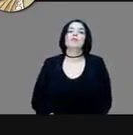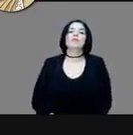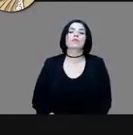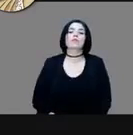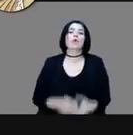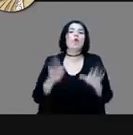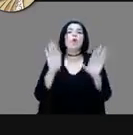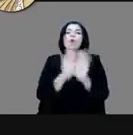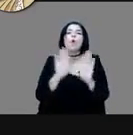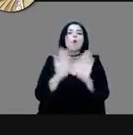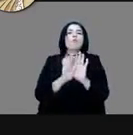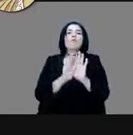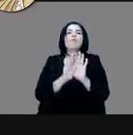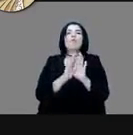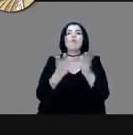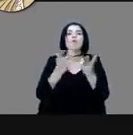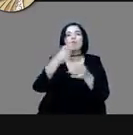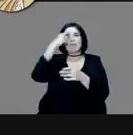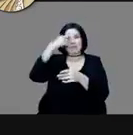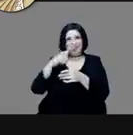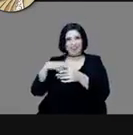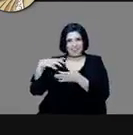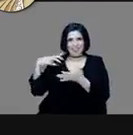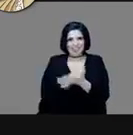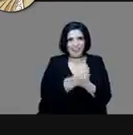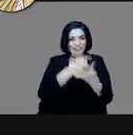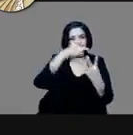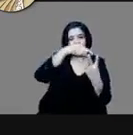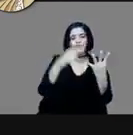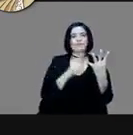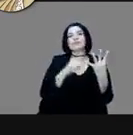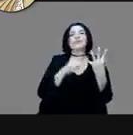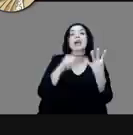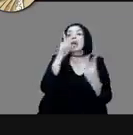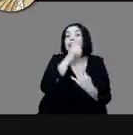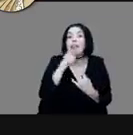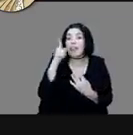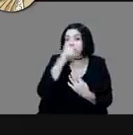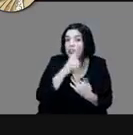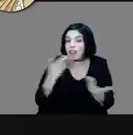guerrero es el lenguaje porque Marina y